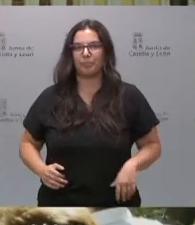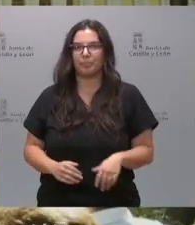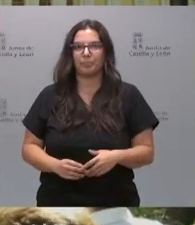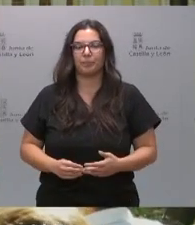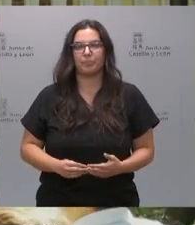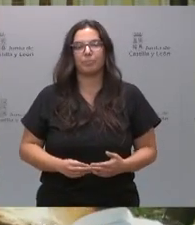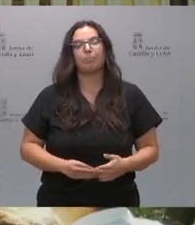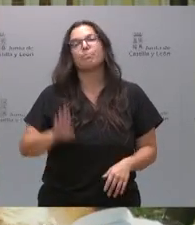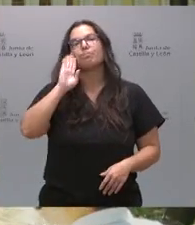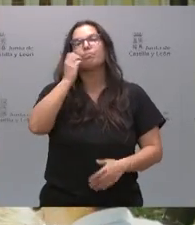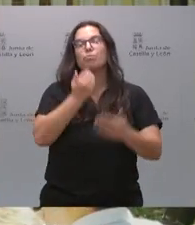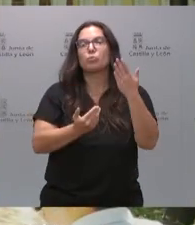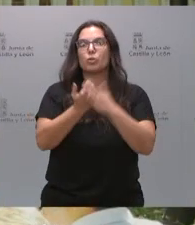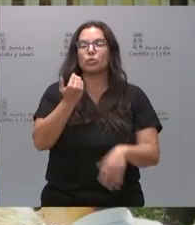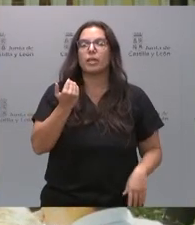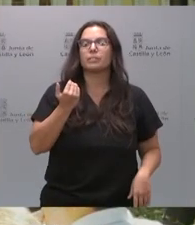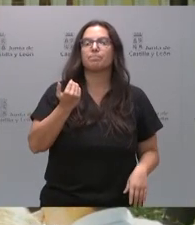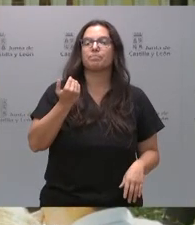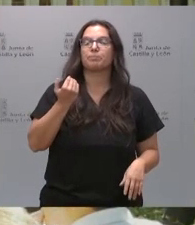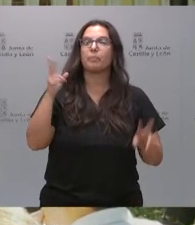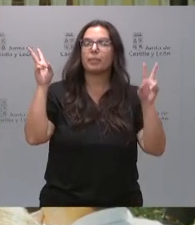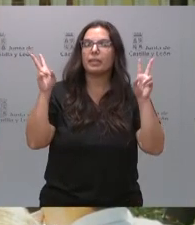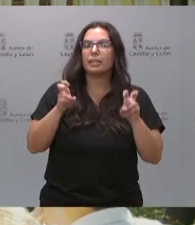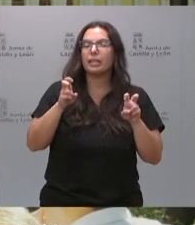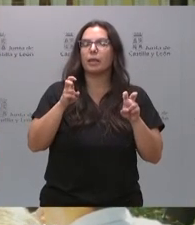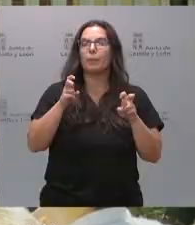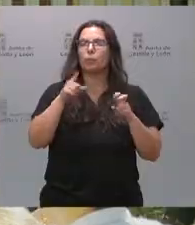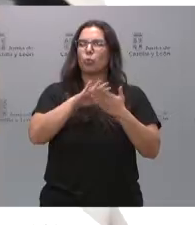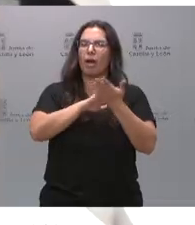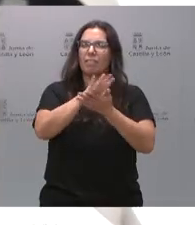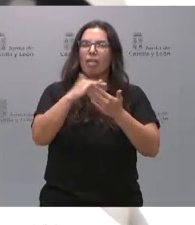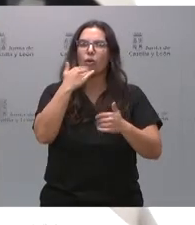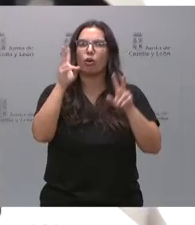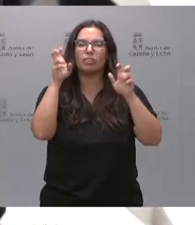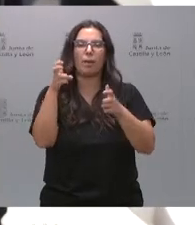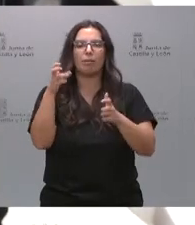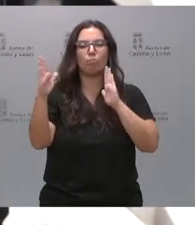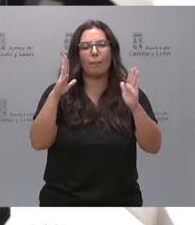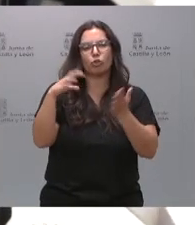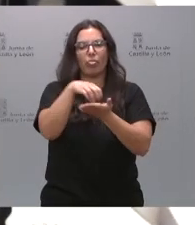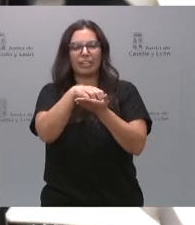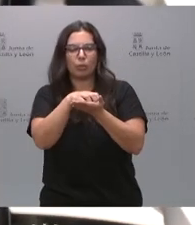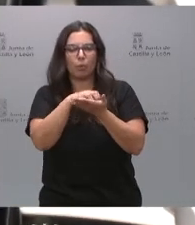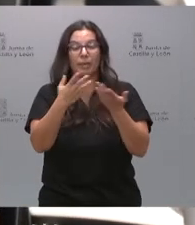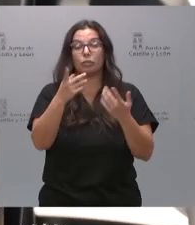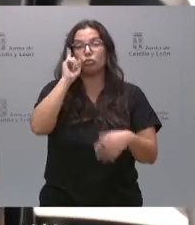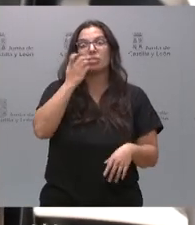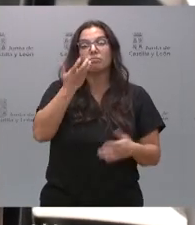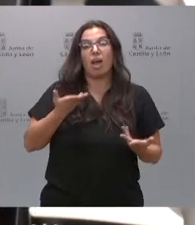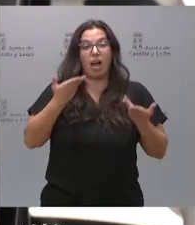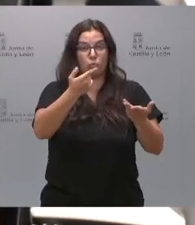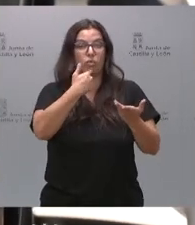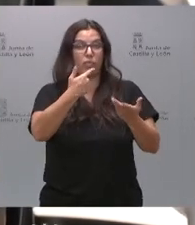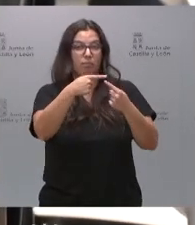Sí, buenos días. Ha hablado de un momento de incertidumbre. No sé si estas ayudas que ha